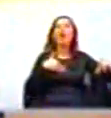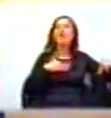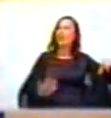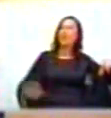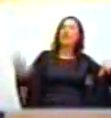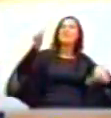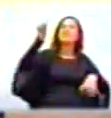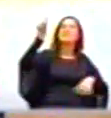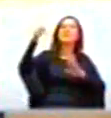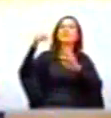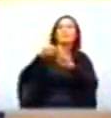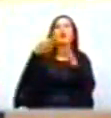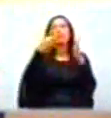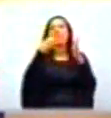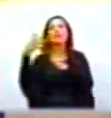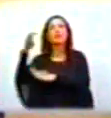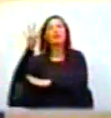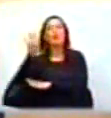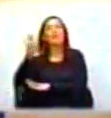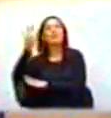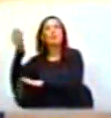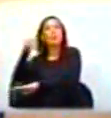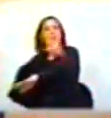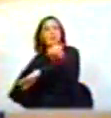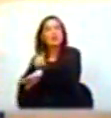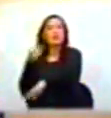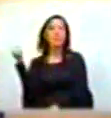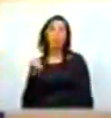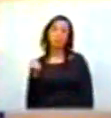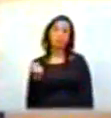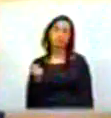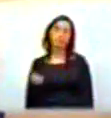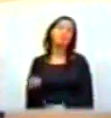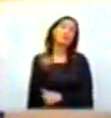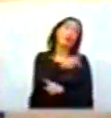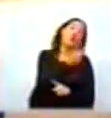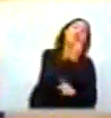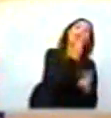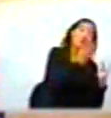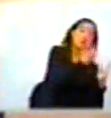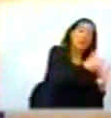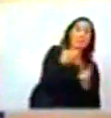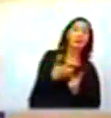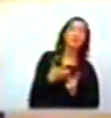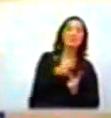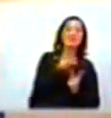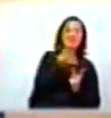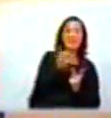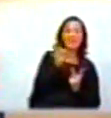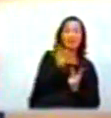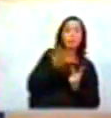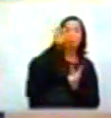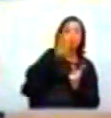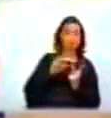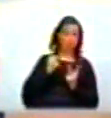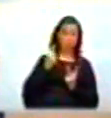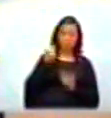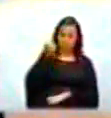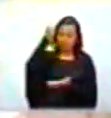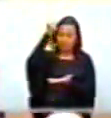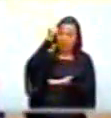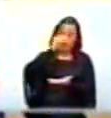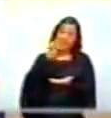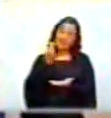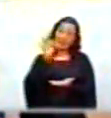.199 millones de pesos. Luego dos empresas recibieron el 73% del crédito de